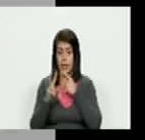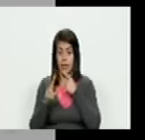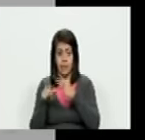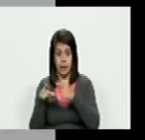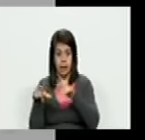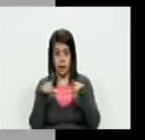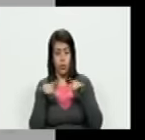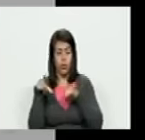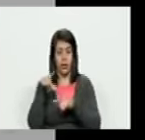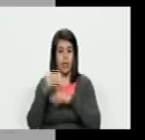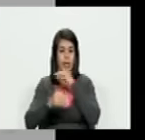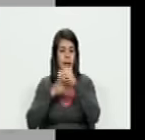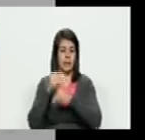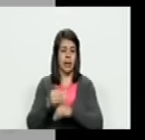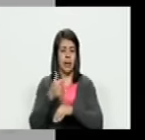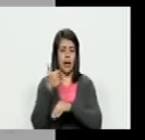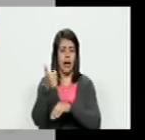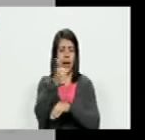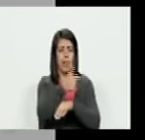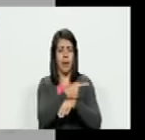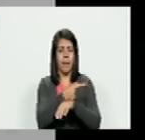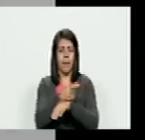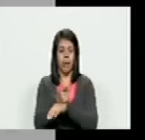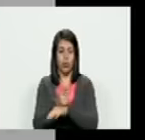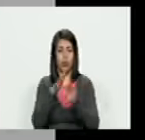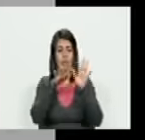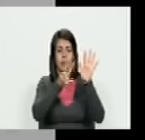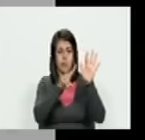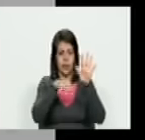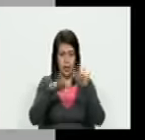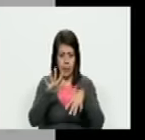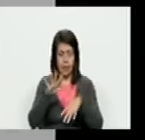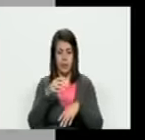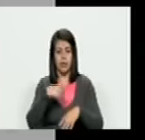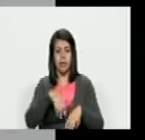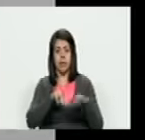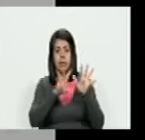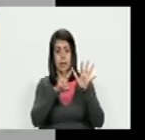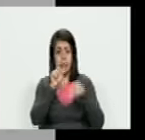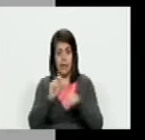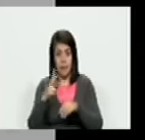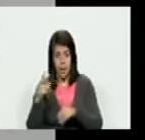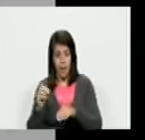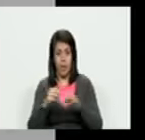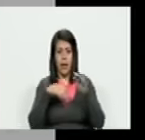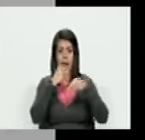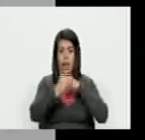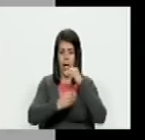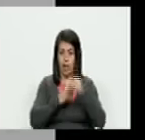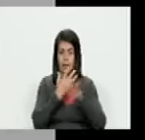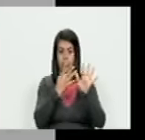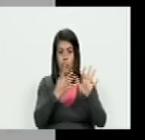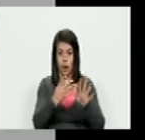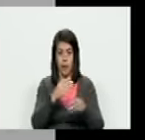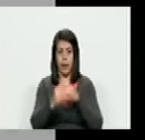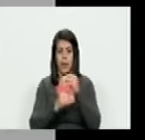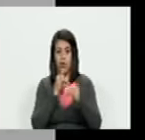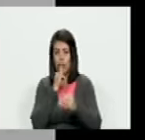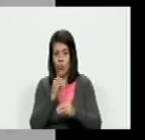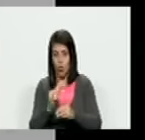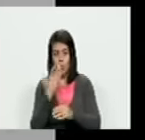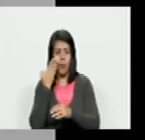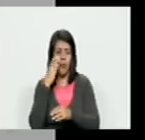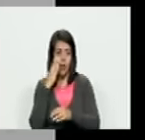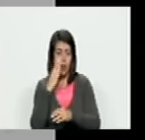que tiene que hacer cada minuto dice a las 7 y 15 haces esto a las 7 y 30 haces esto a las 9 haces un reporte por